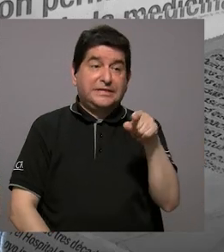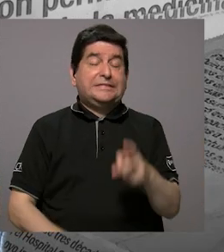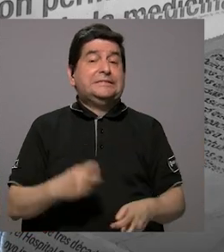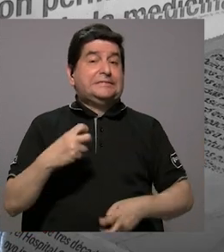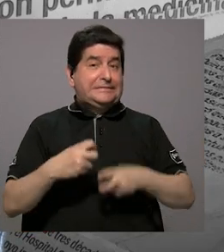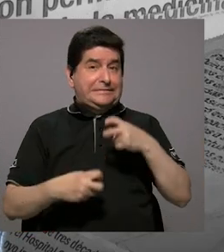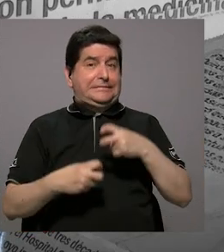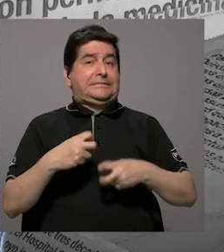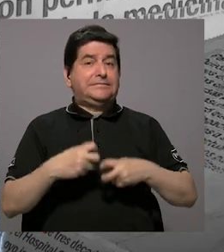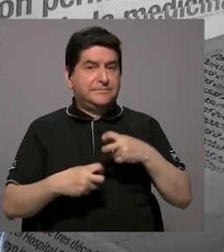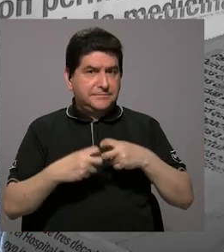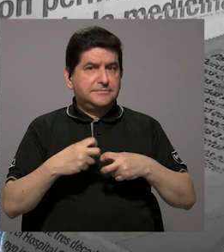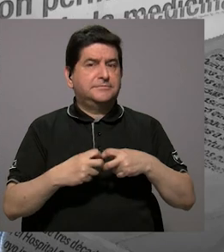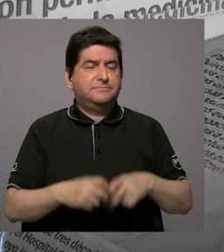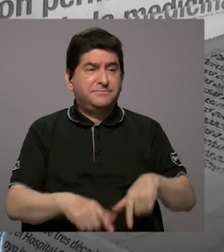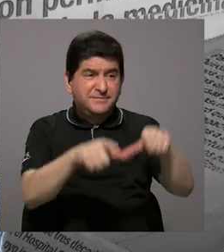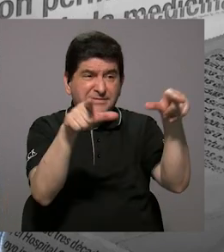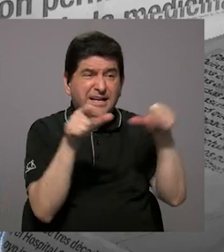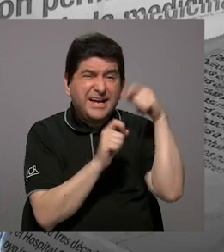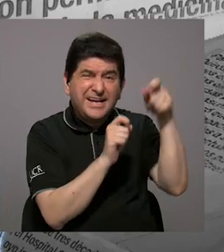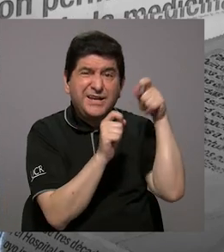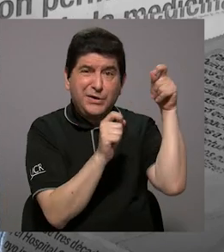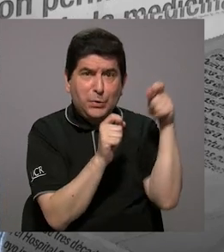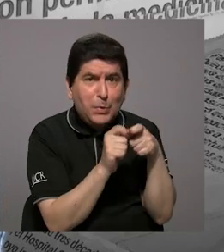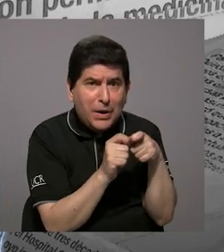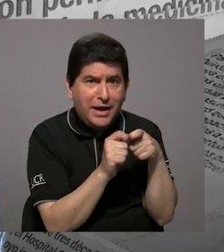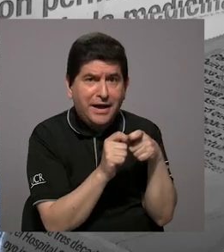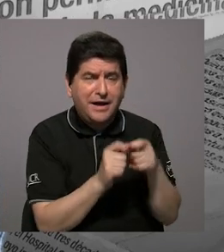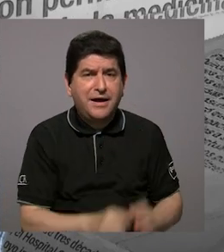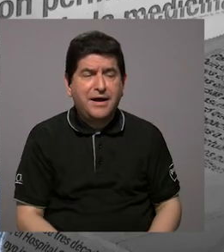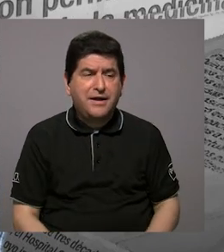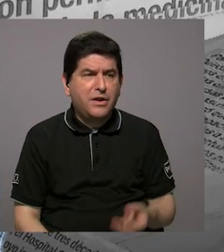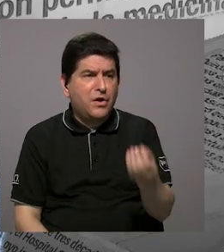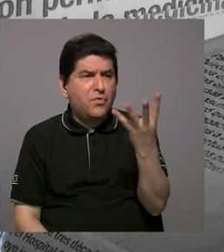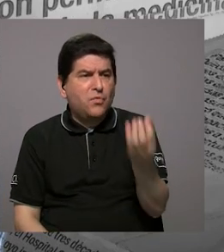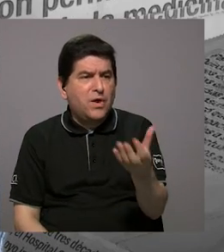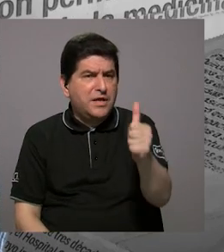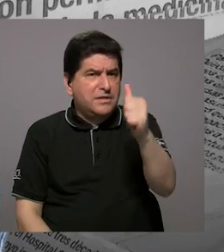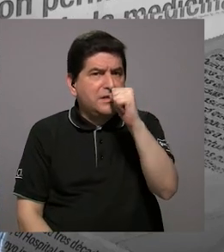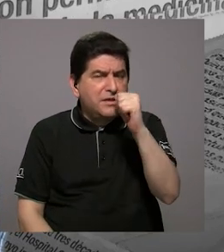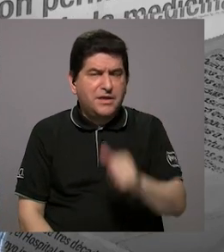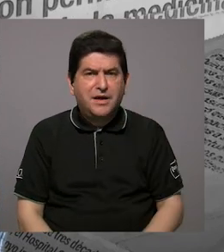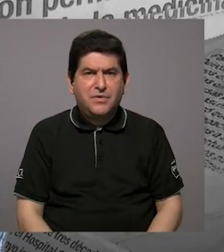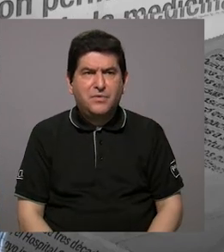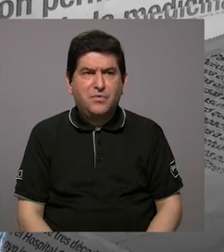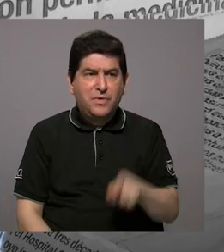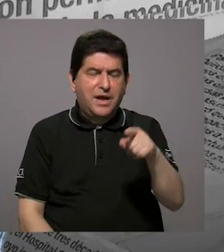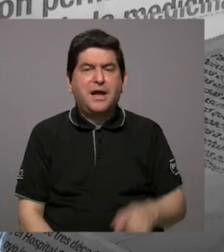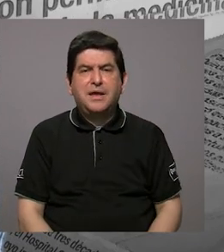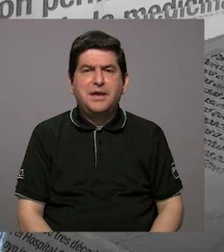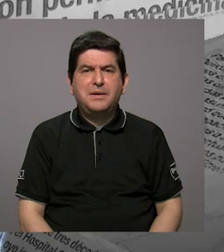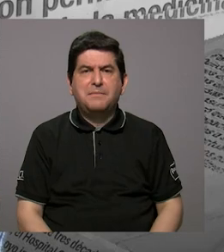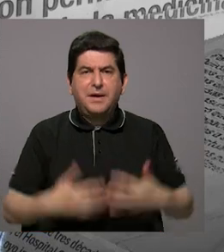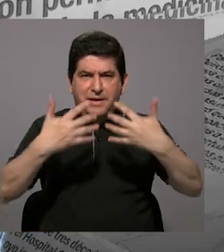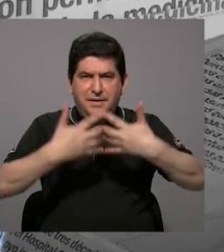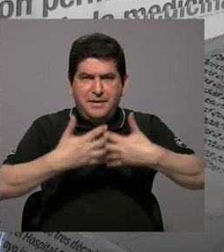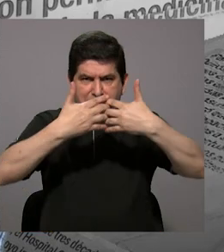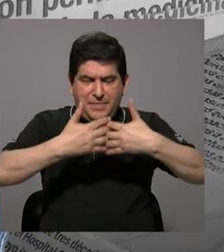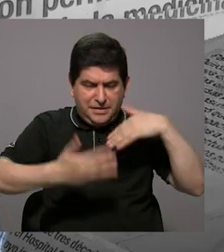todo una problemática porque el lugar propiamente donde está la toma de agua para las plantas de